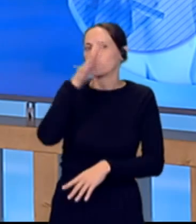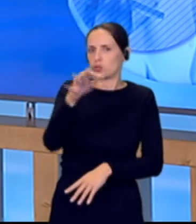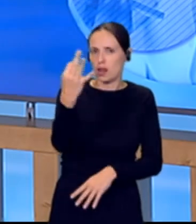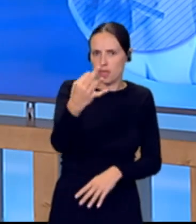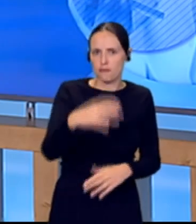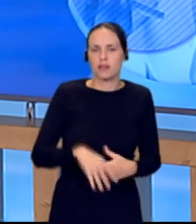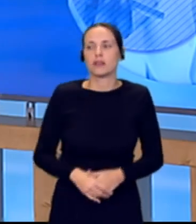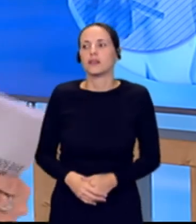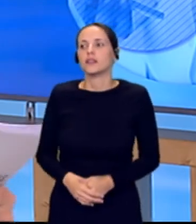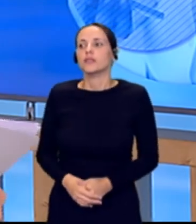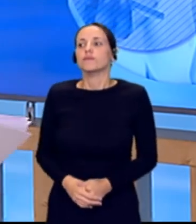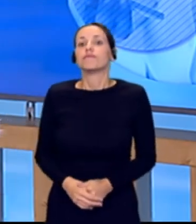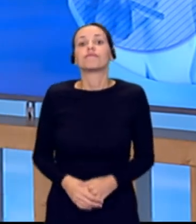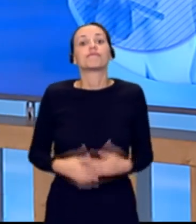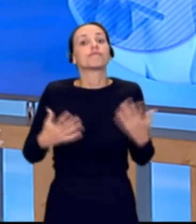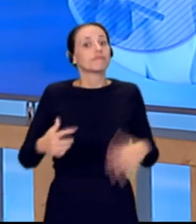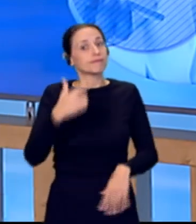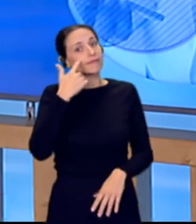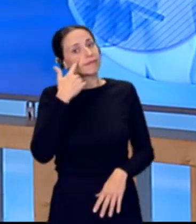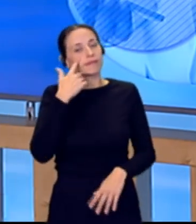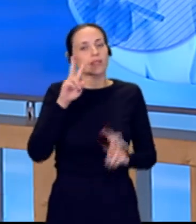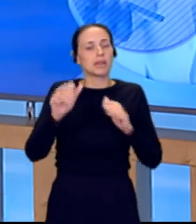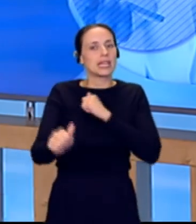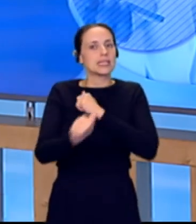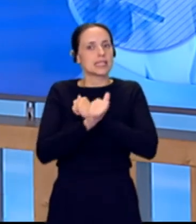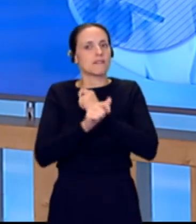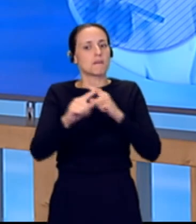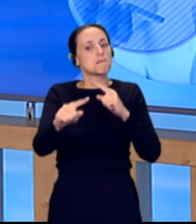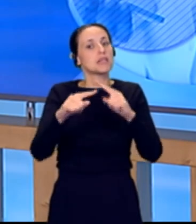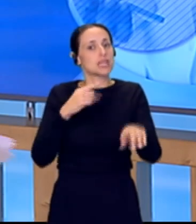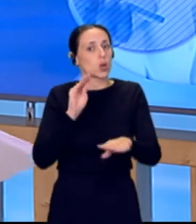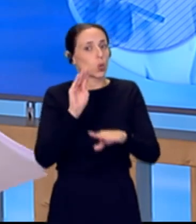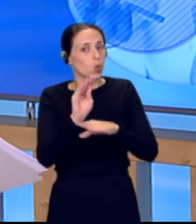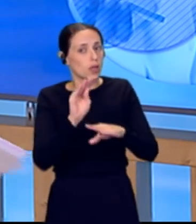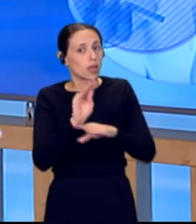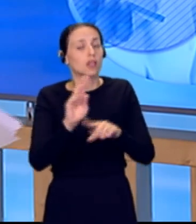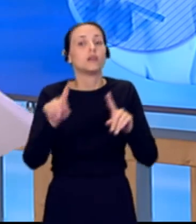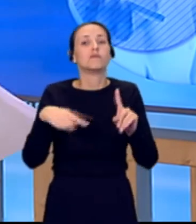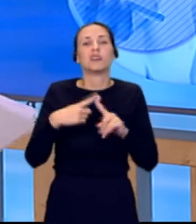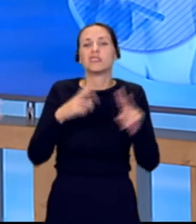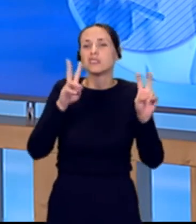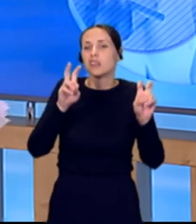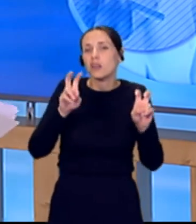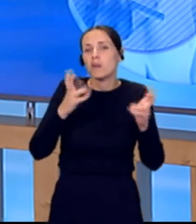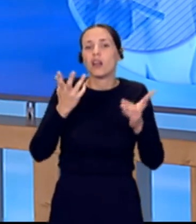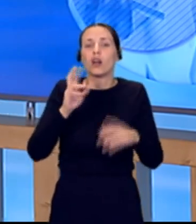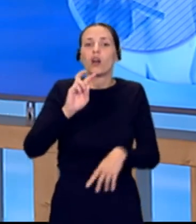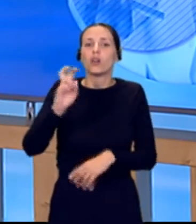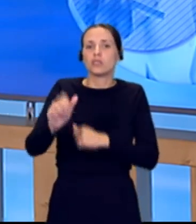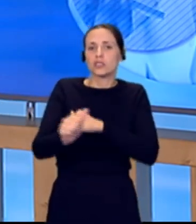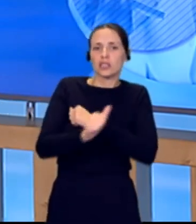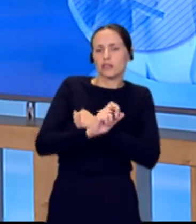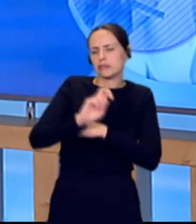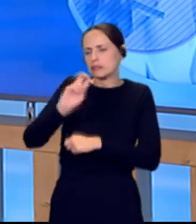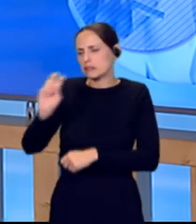Bueno, pues atención a esas estafas que nos llegan por mensajería. También otras que circulan, en este caso